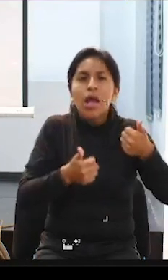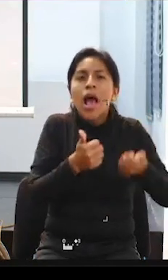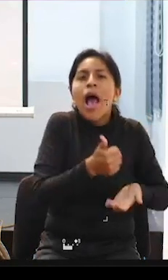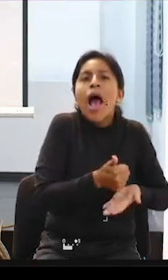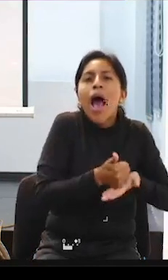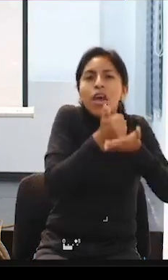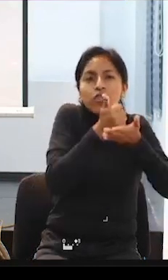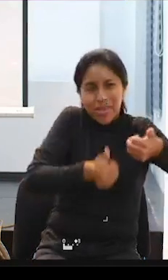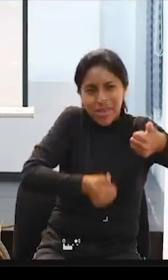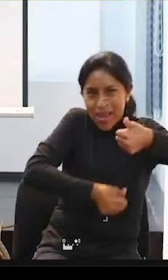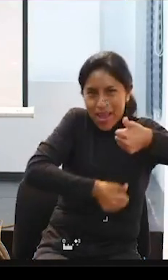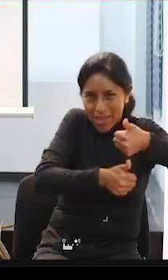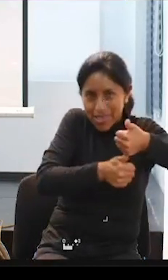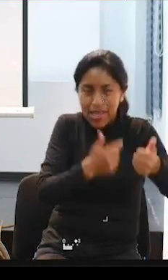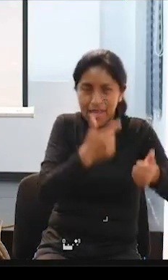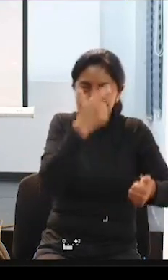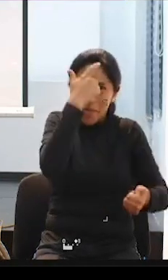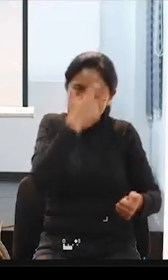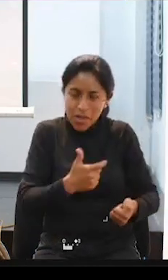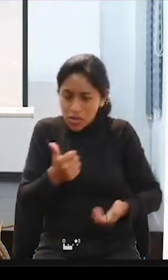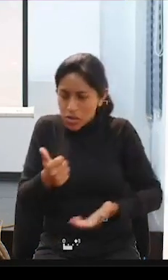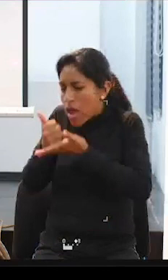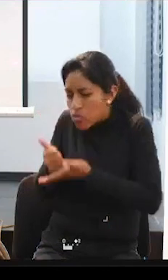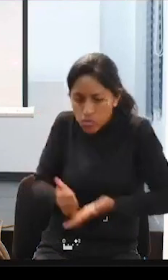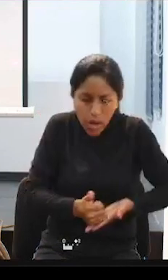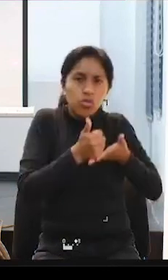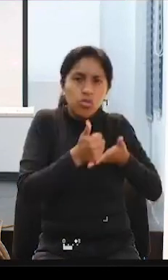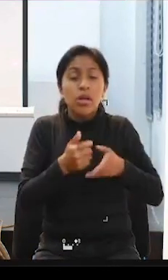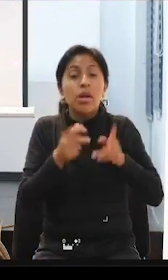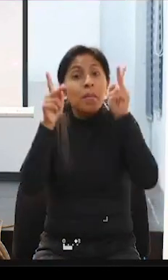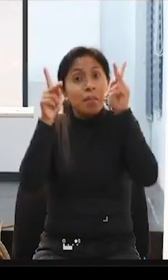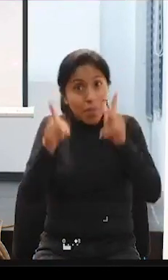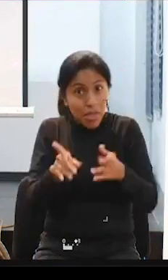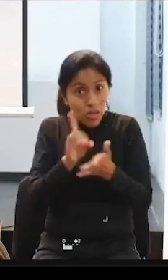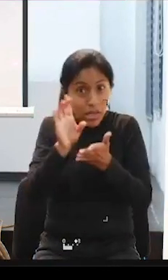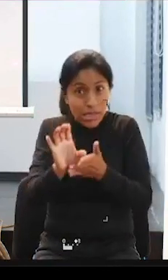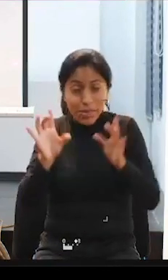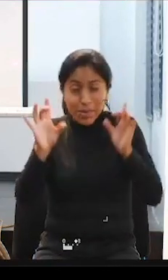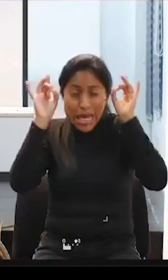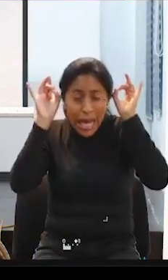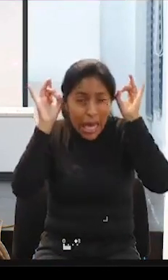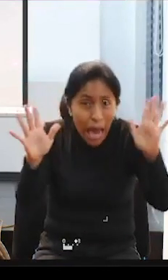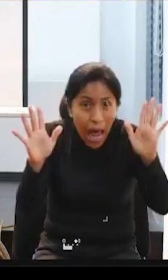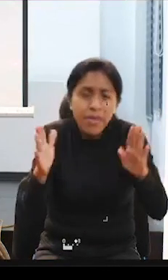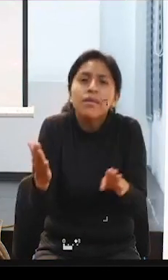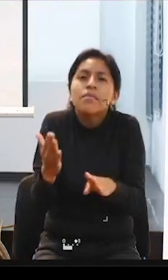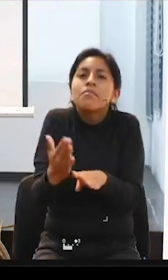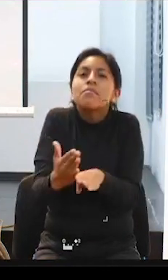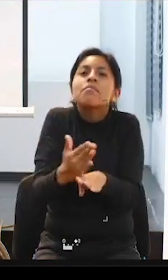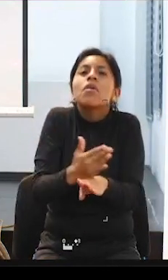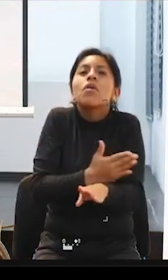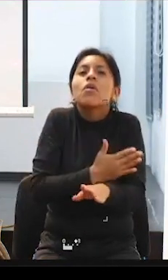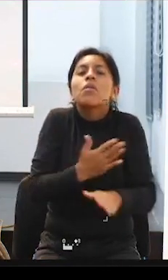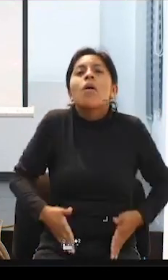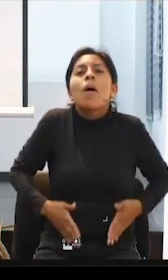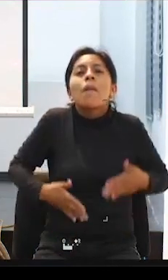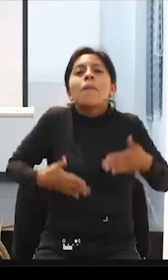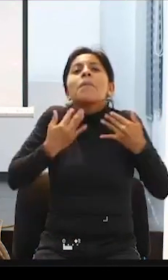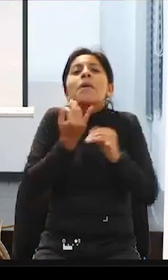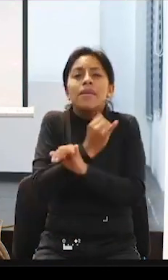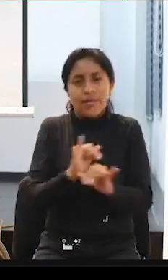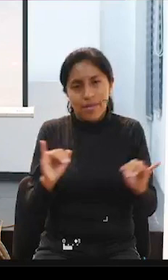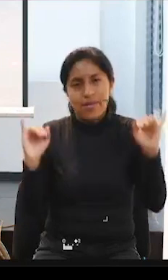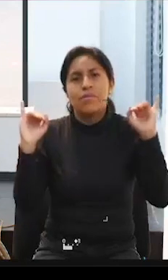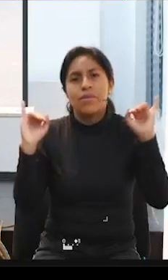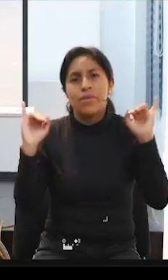independiente, y muchos compañeros con discapacidad muy grave ya han logrado independizarse. Entonces, hemos avanzado,